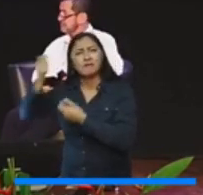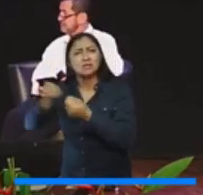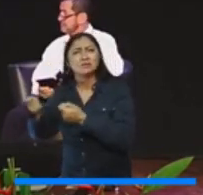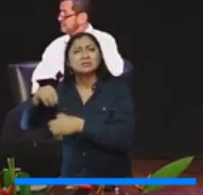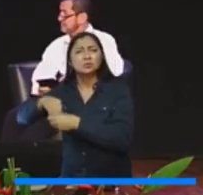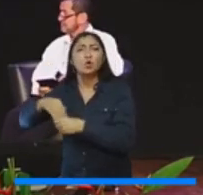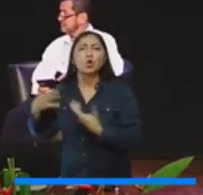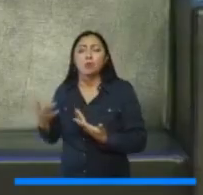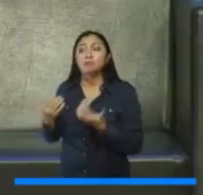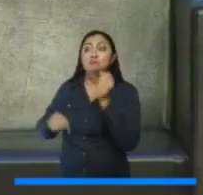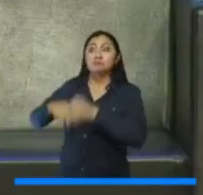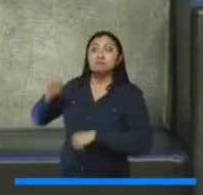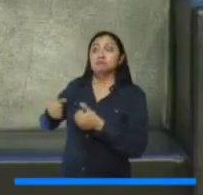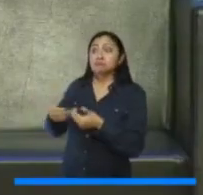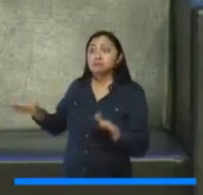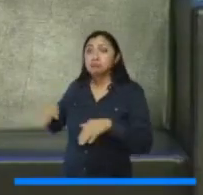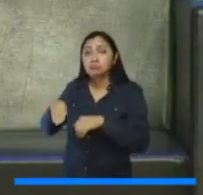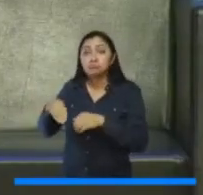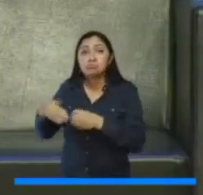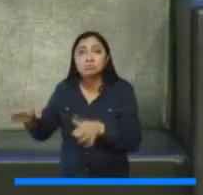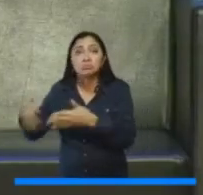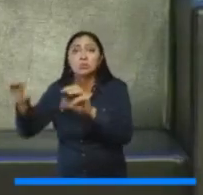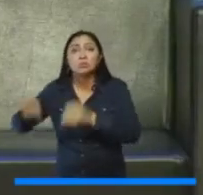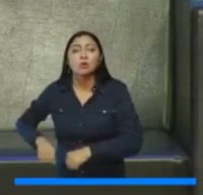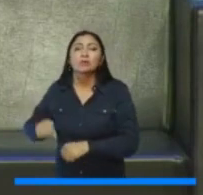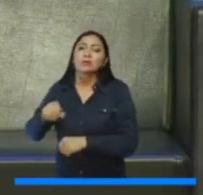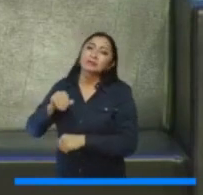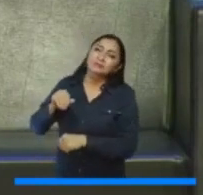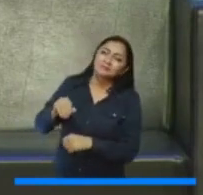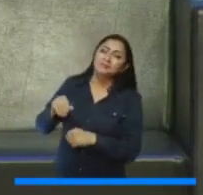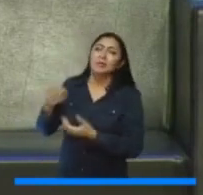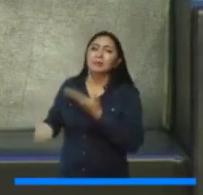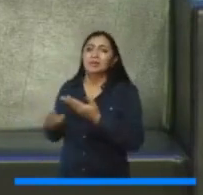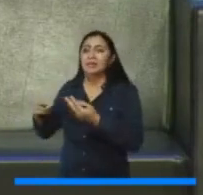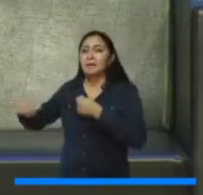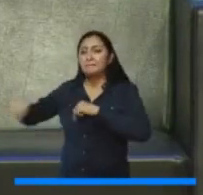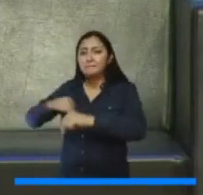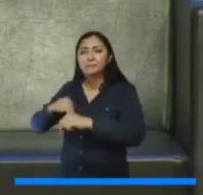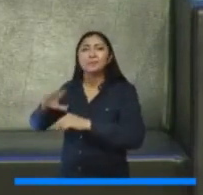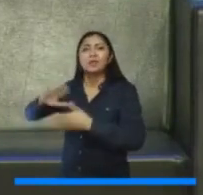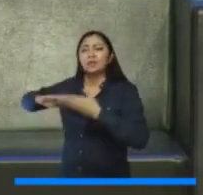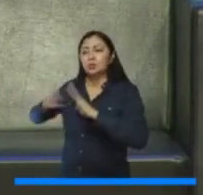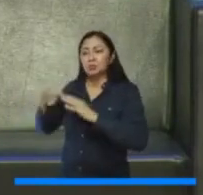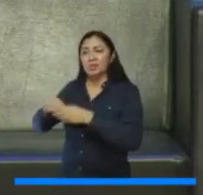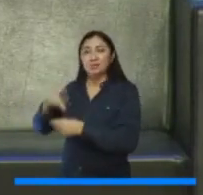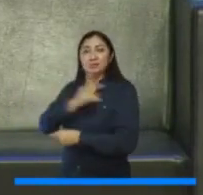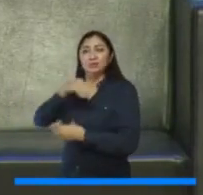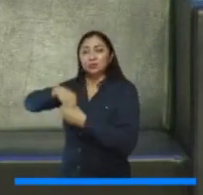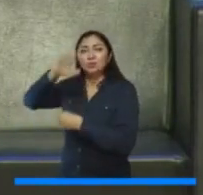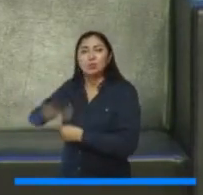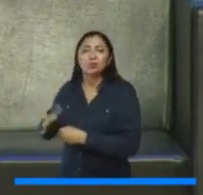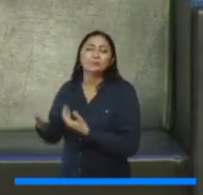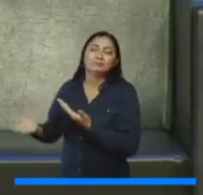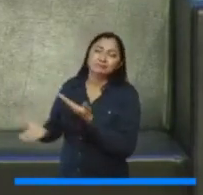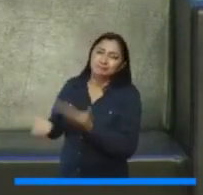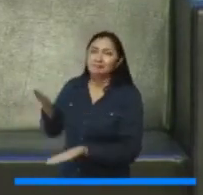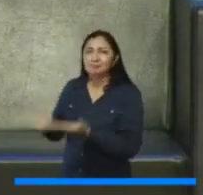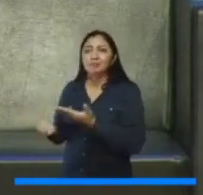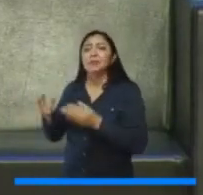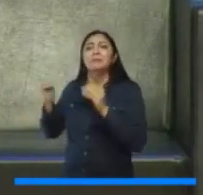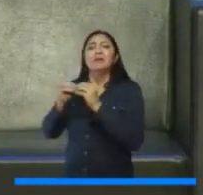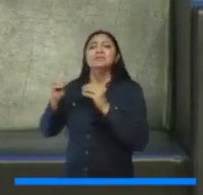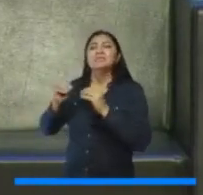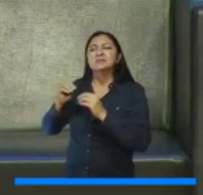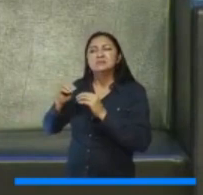permanente entre los actores de la comunidad universitaria y ese diálogo ejercido sobre una visión y sobre un